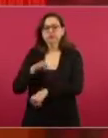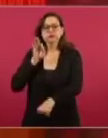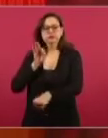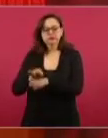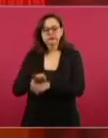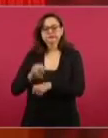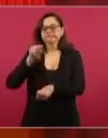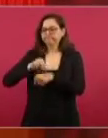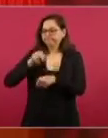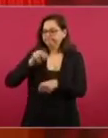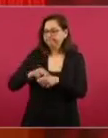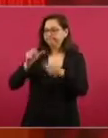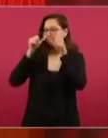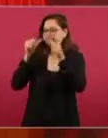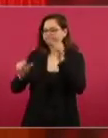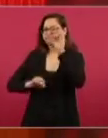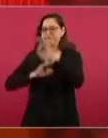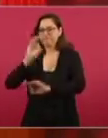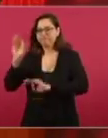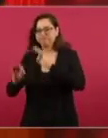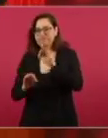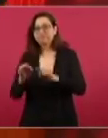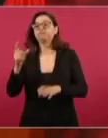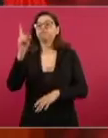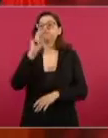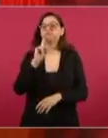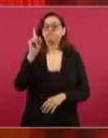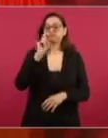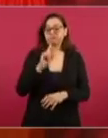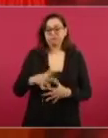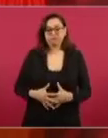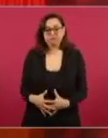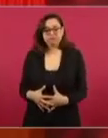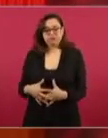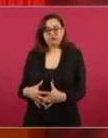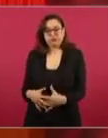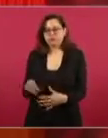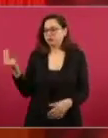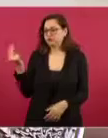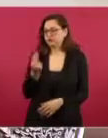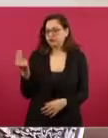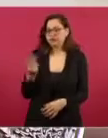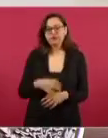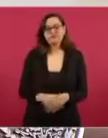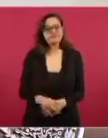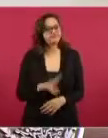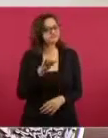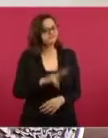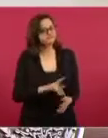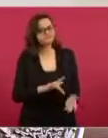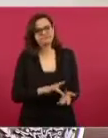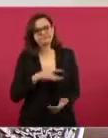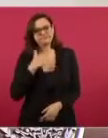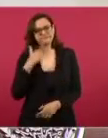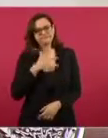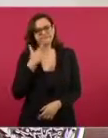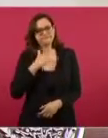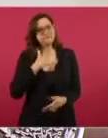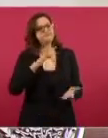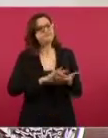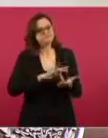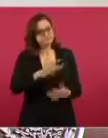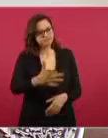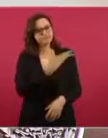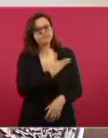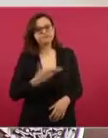servicio médico de maternidad, las compañeras, entre otras cosas. Yo le doy las gracias al presidente por aprobar